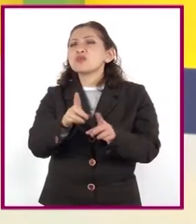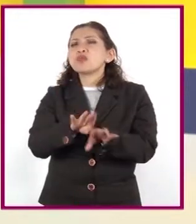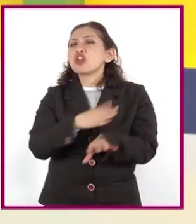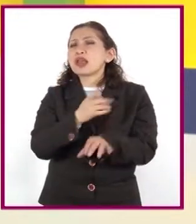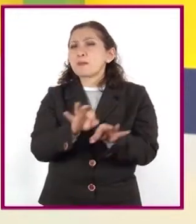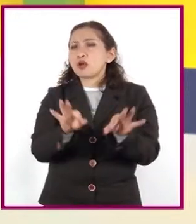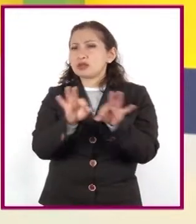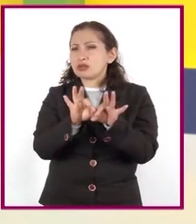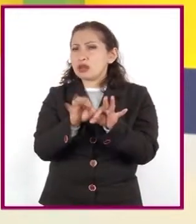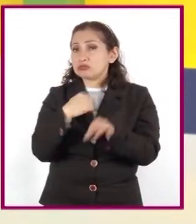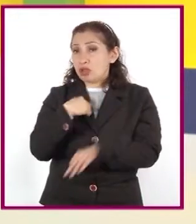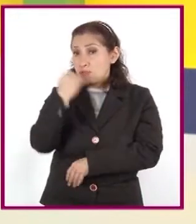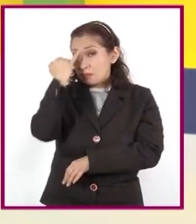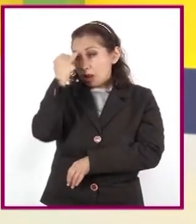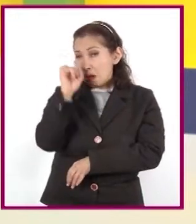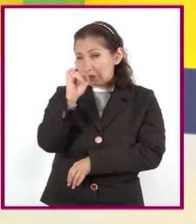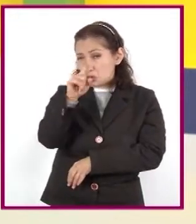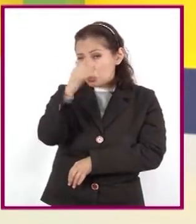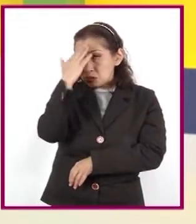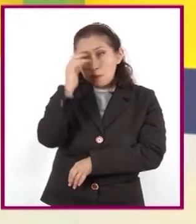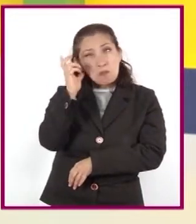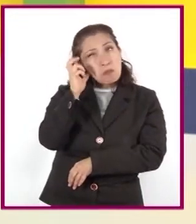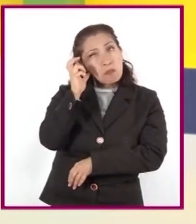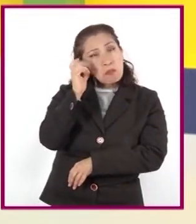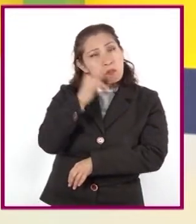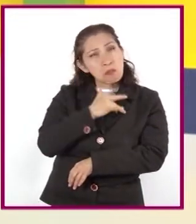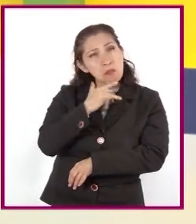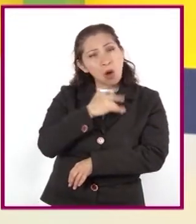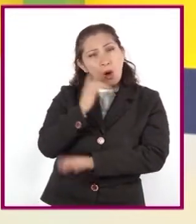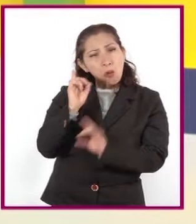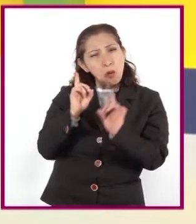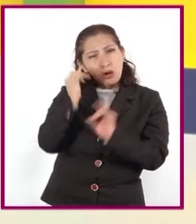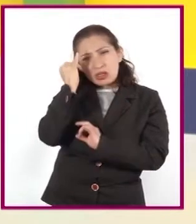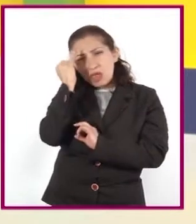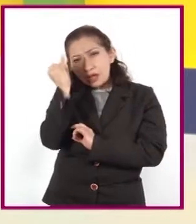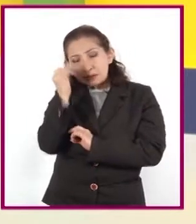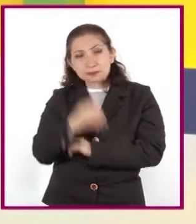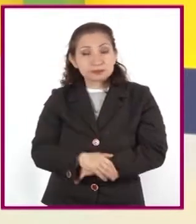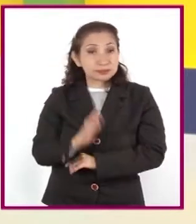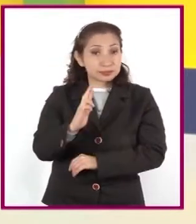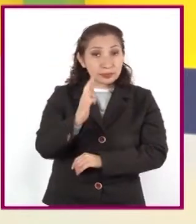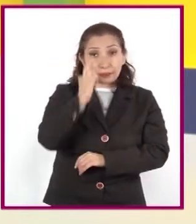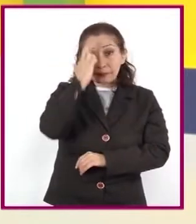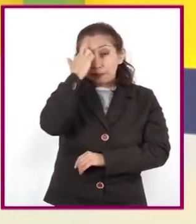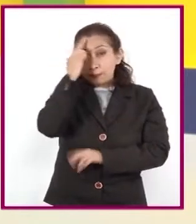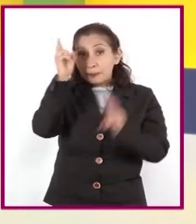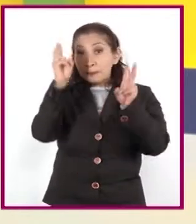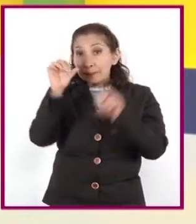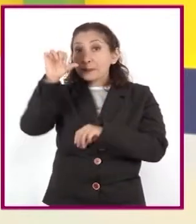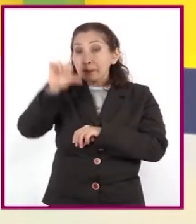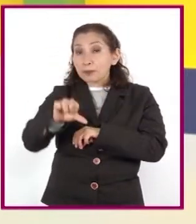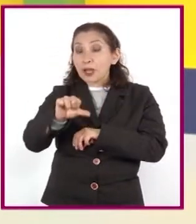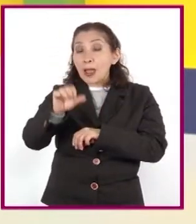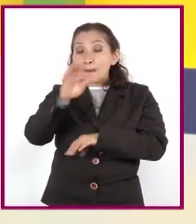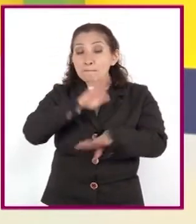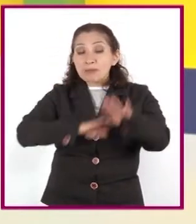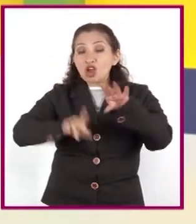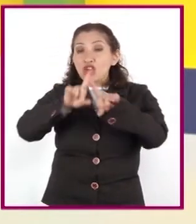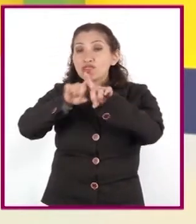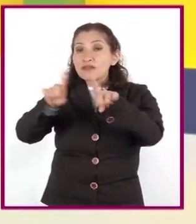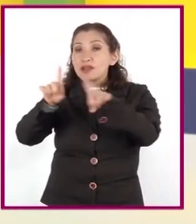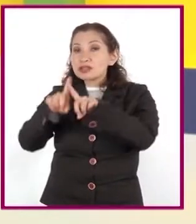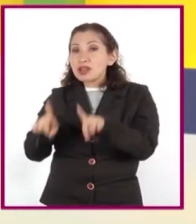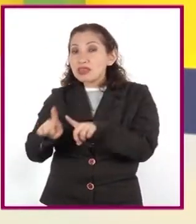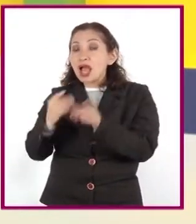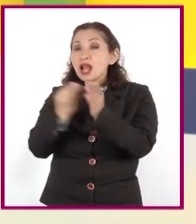Me imagino que sí, o al menos tienen algunas ideas. Recuerden que el tema de biodiversidad se abordó en